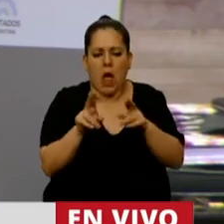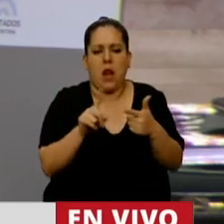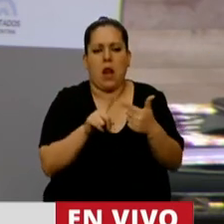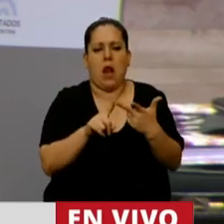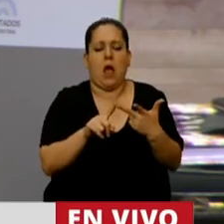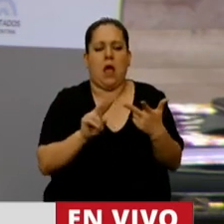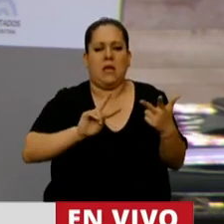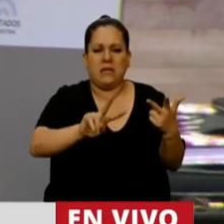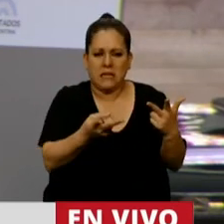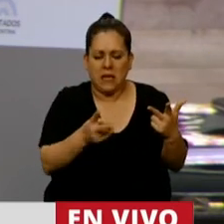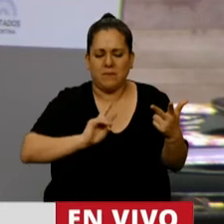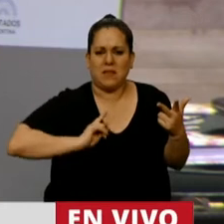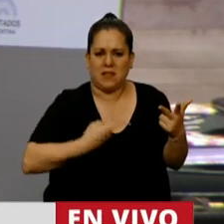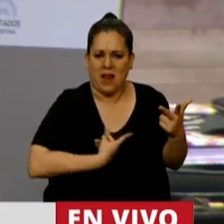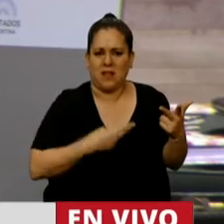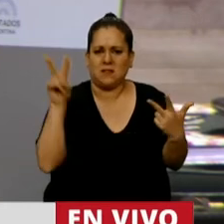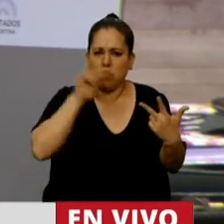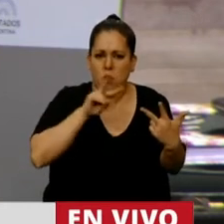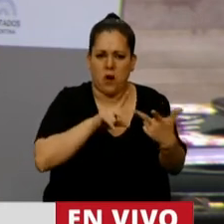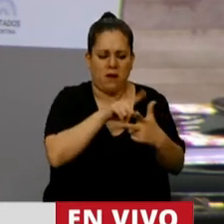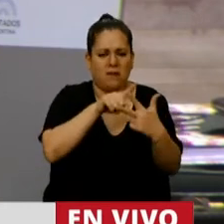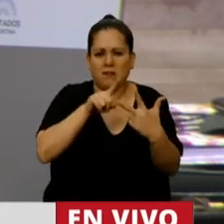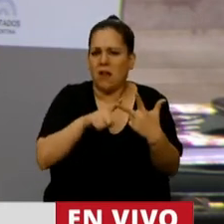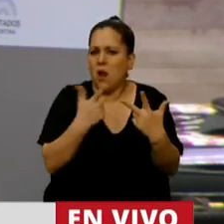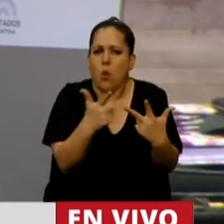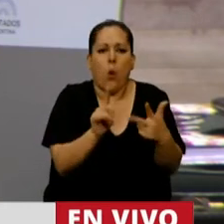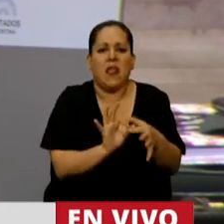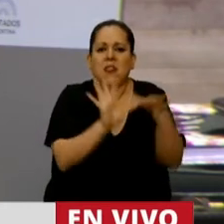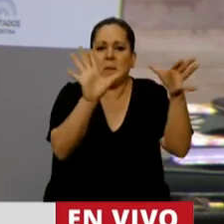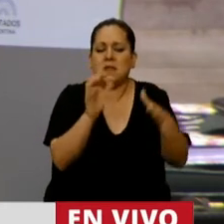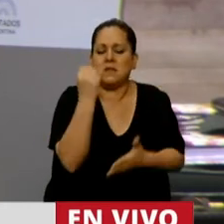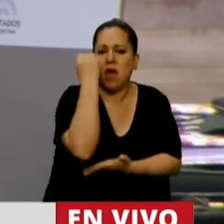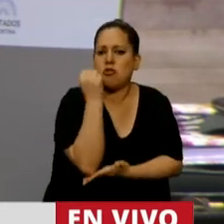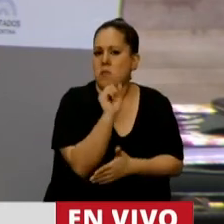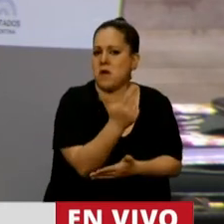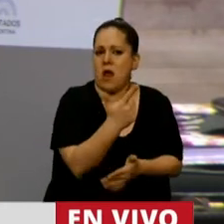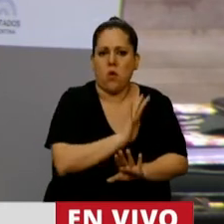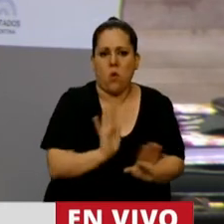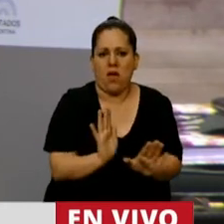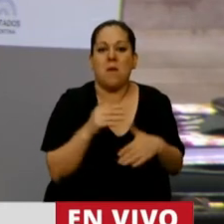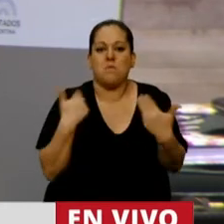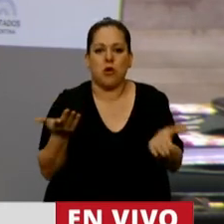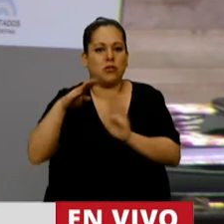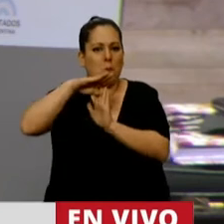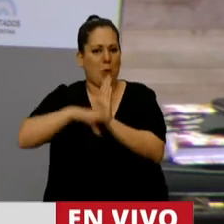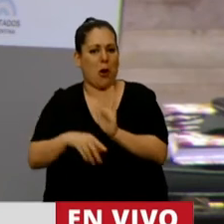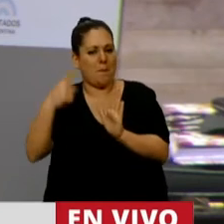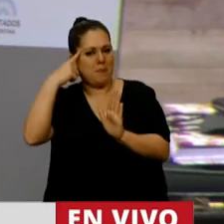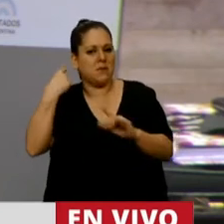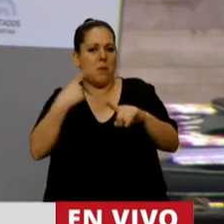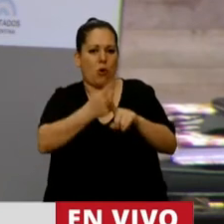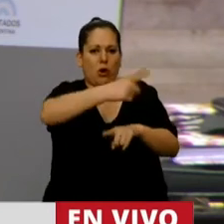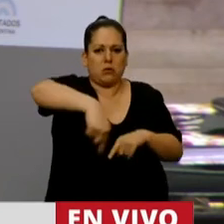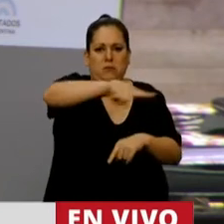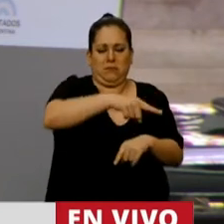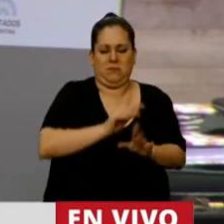relaciones violentas porque no tienen independencia económica. Este programa es un programa que está pensado especialmente y por eso